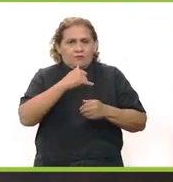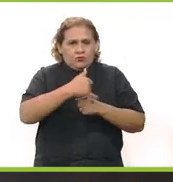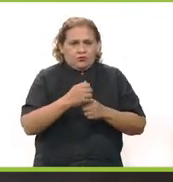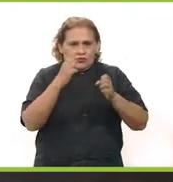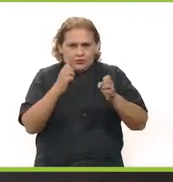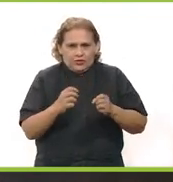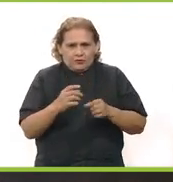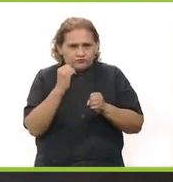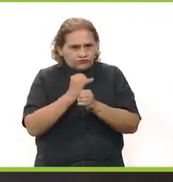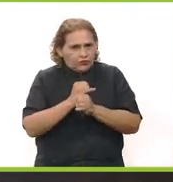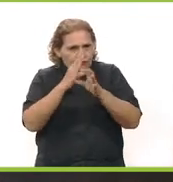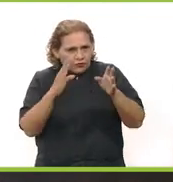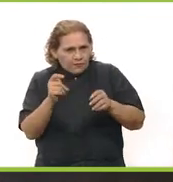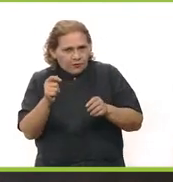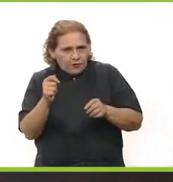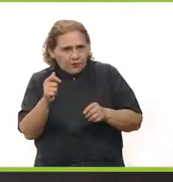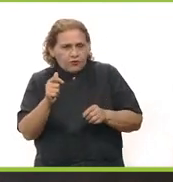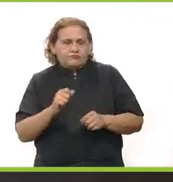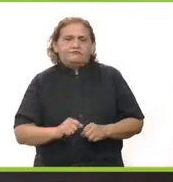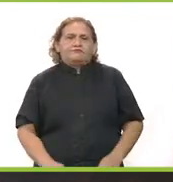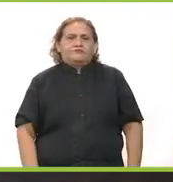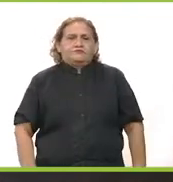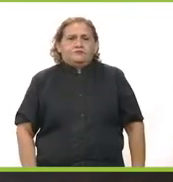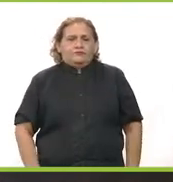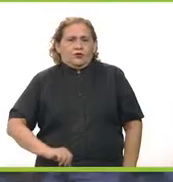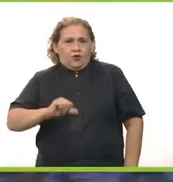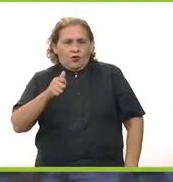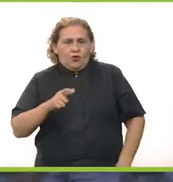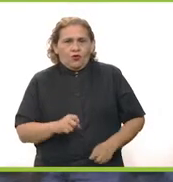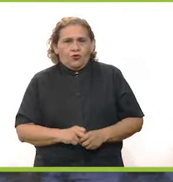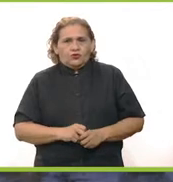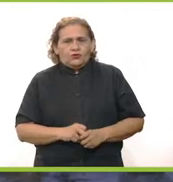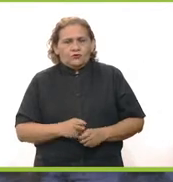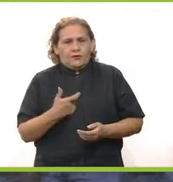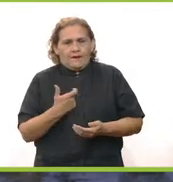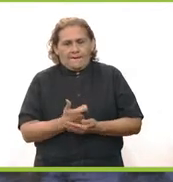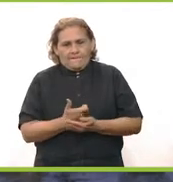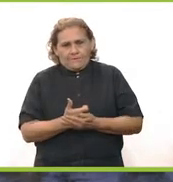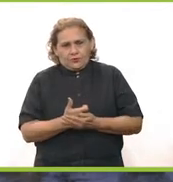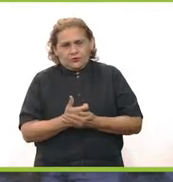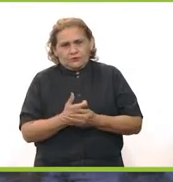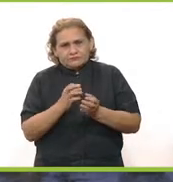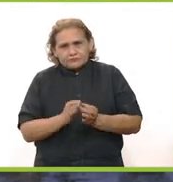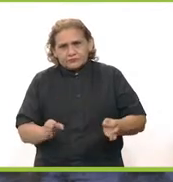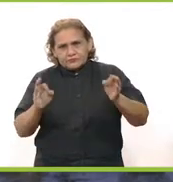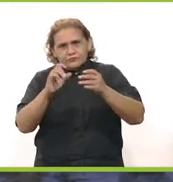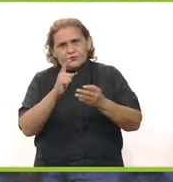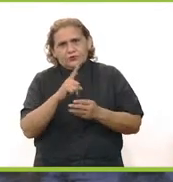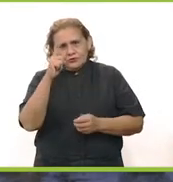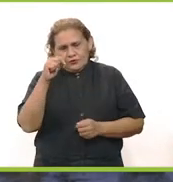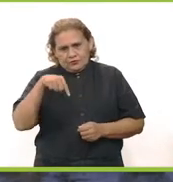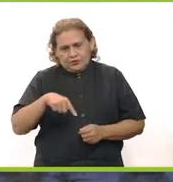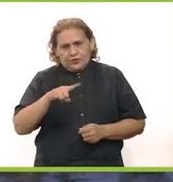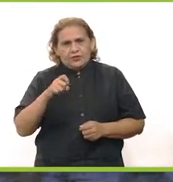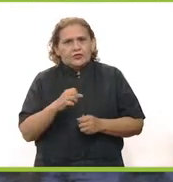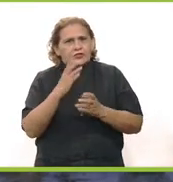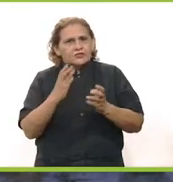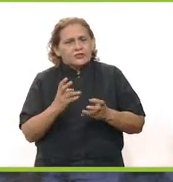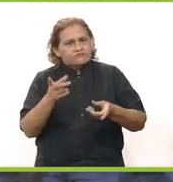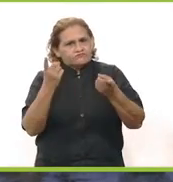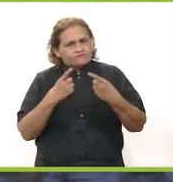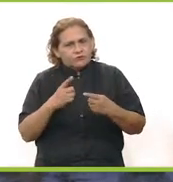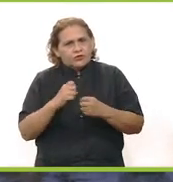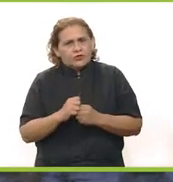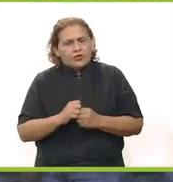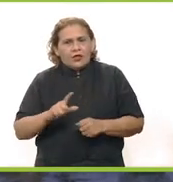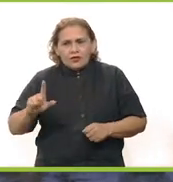proyecto y les estaremos comunicando poco a poco de estos avances. Otra importante inversión de la que quiero hablar esta noche y que incluso